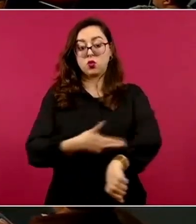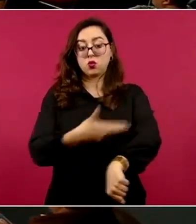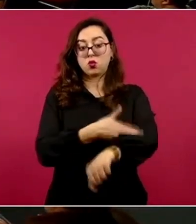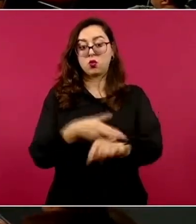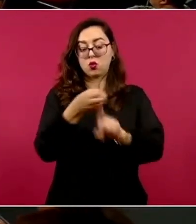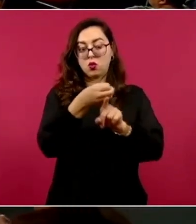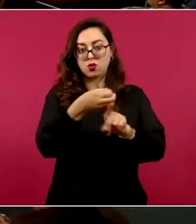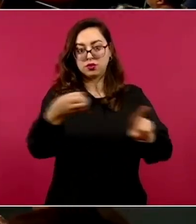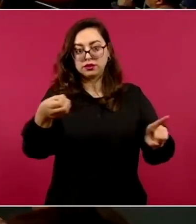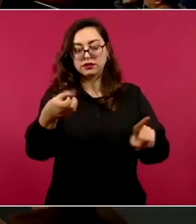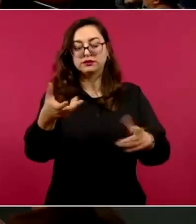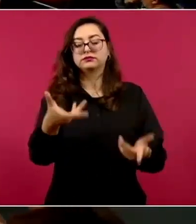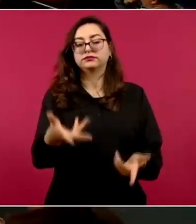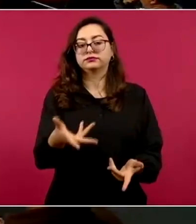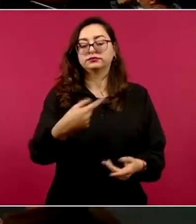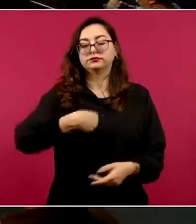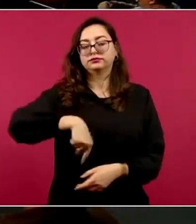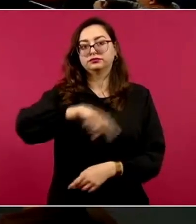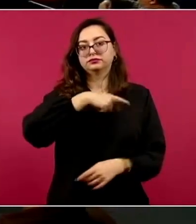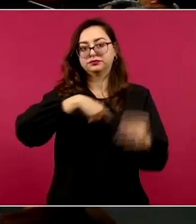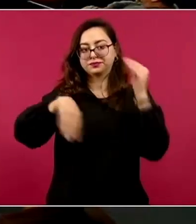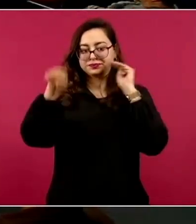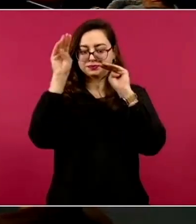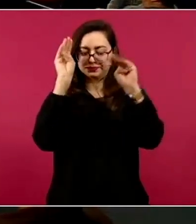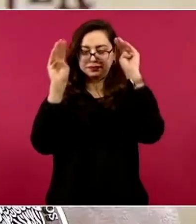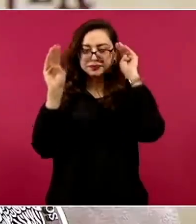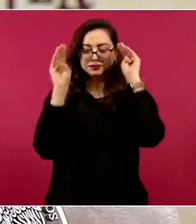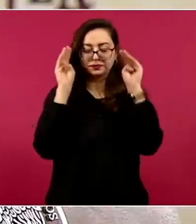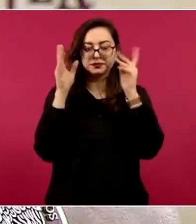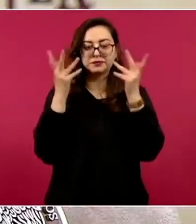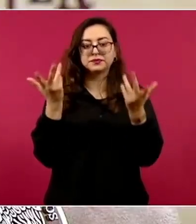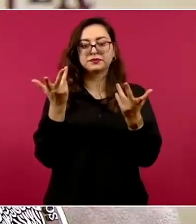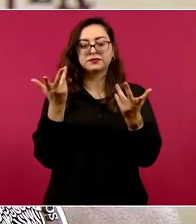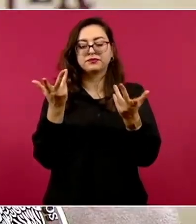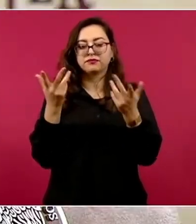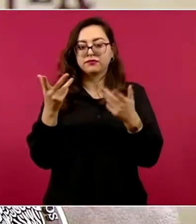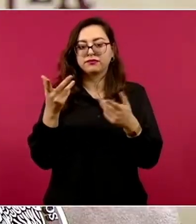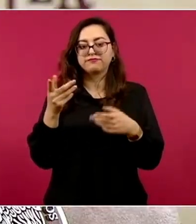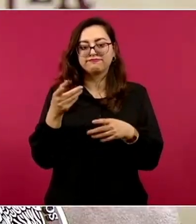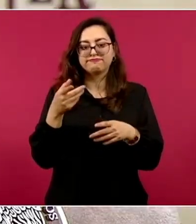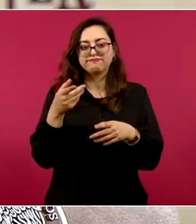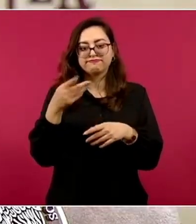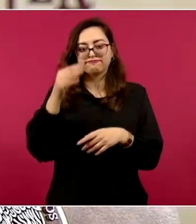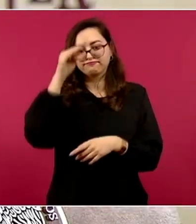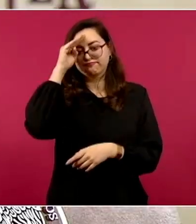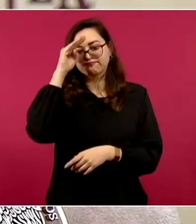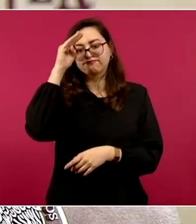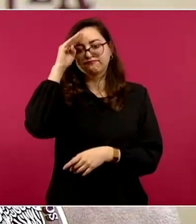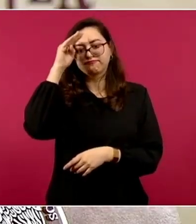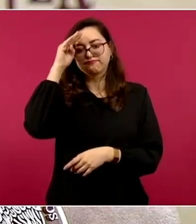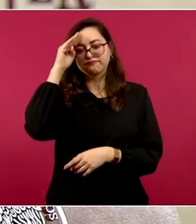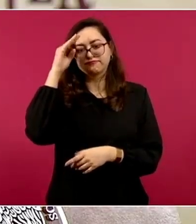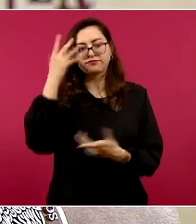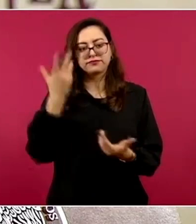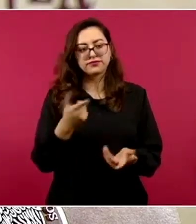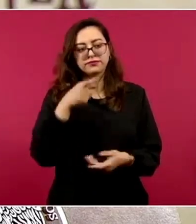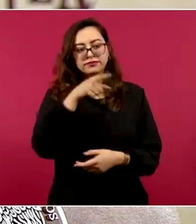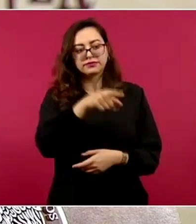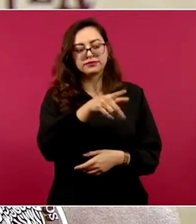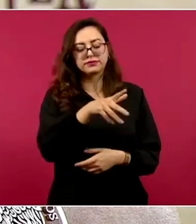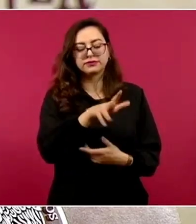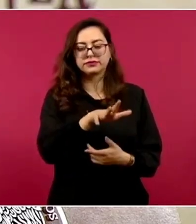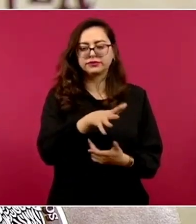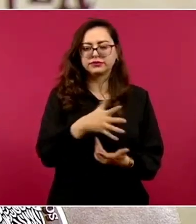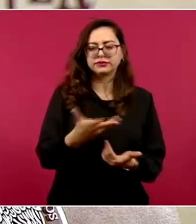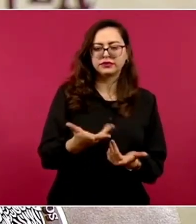que se tiene a nivel federal lo que se busca es ver qué es lo que está dañando a la población,